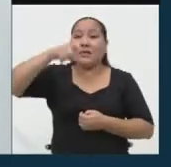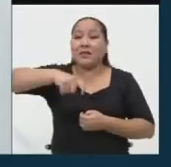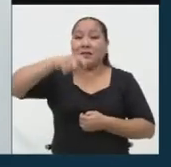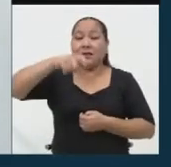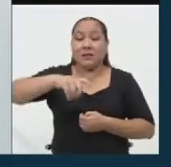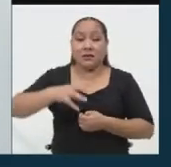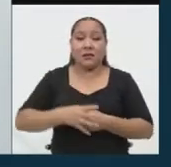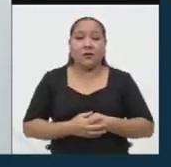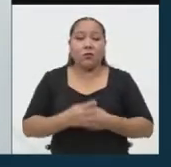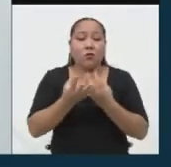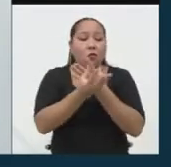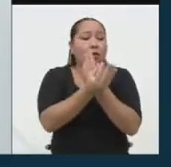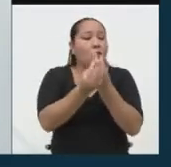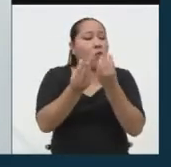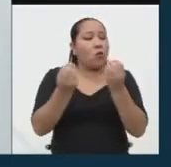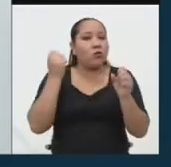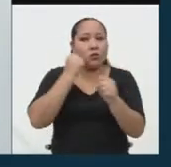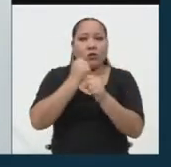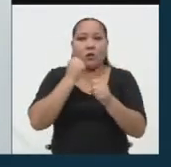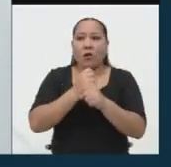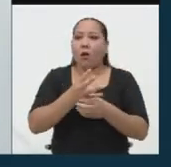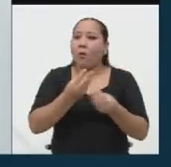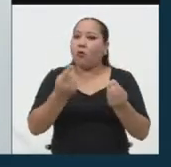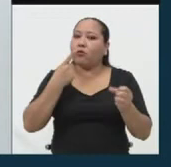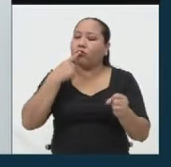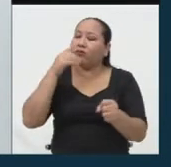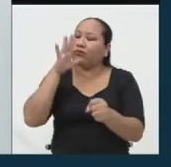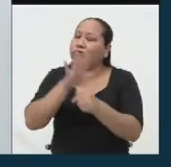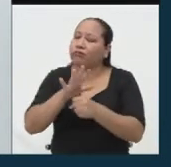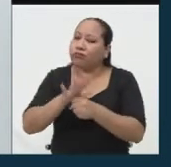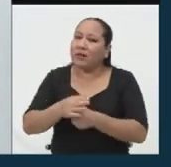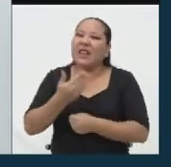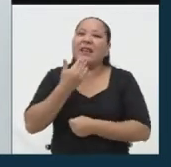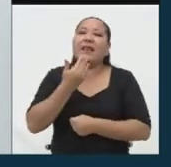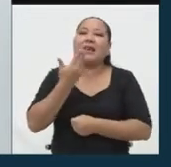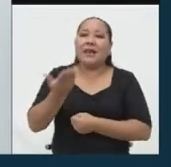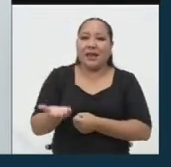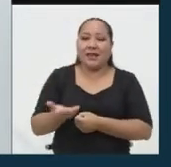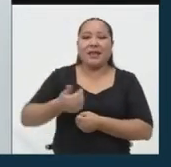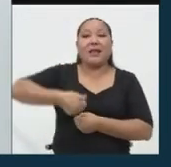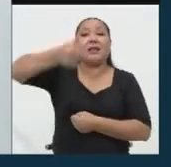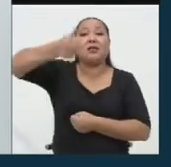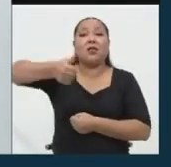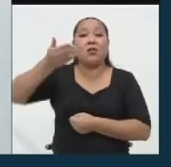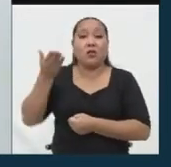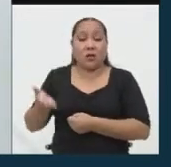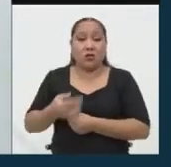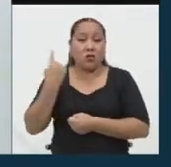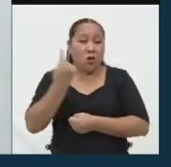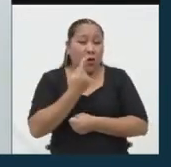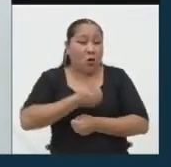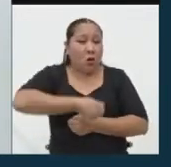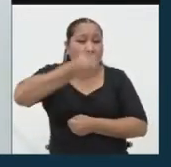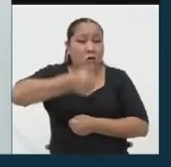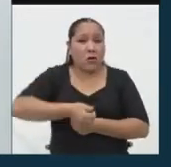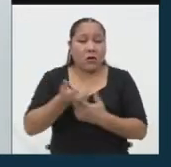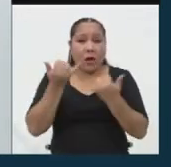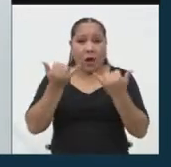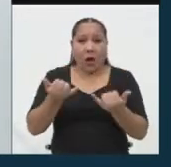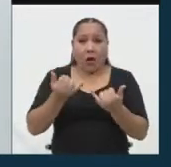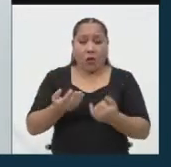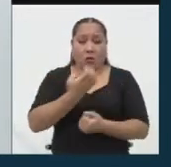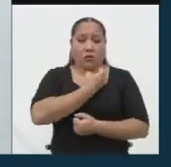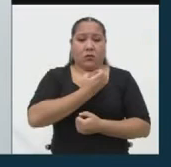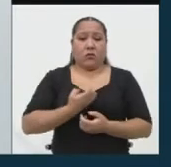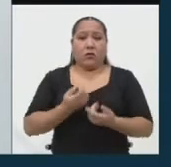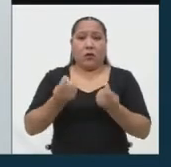Necesitamos mucho trabajo y mucho compromiso de parte de nuestras autoridades, no solamente de las autoridades que están en estos momentos haciendo